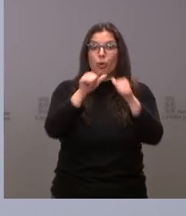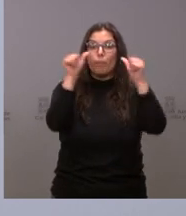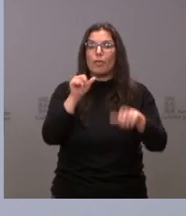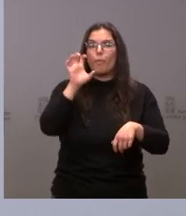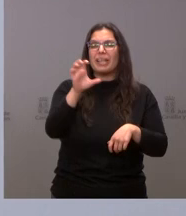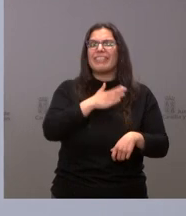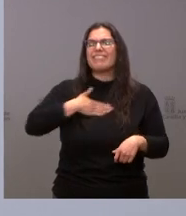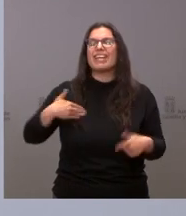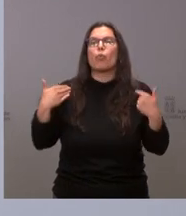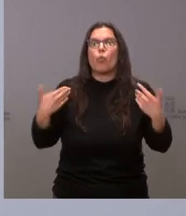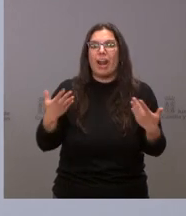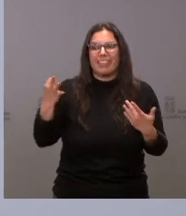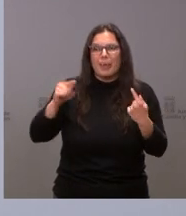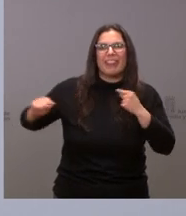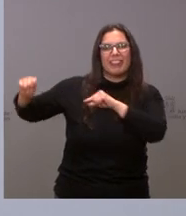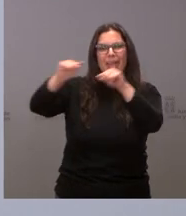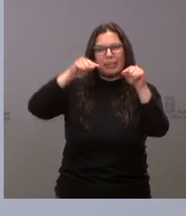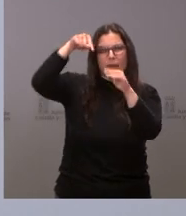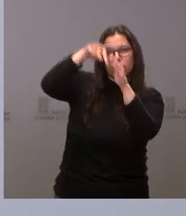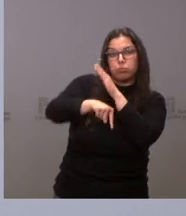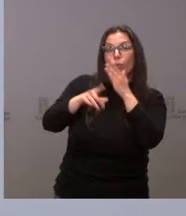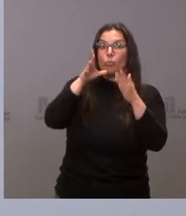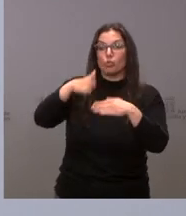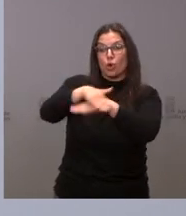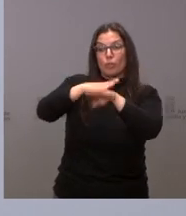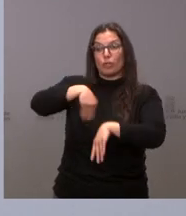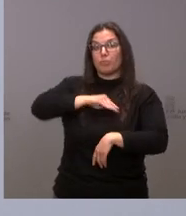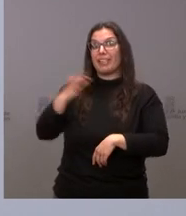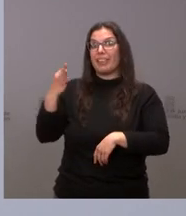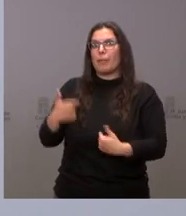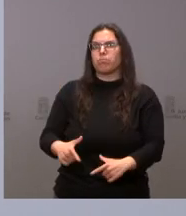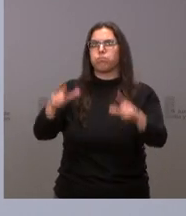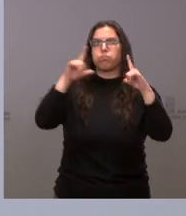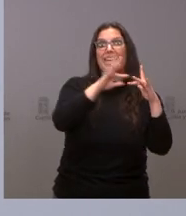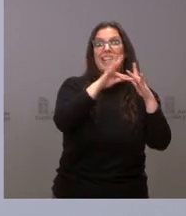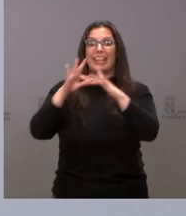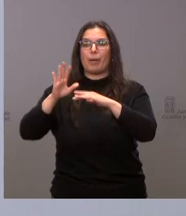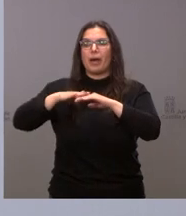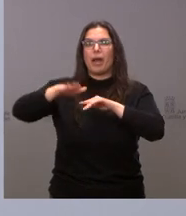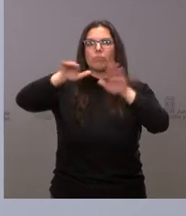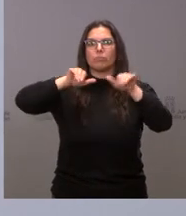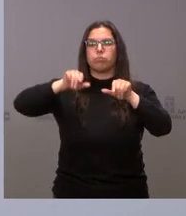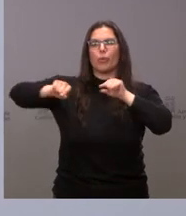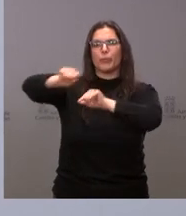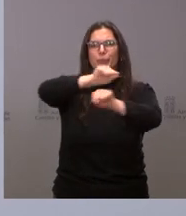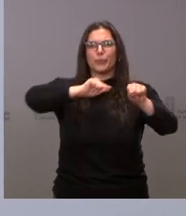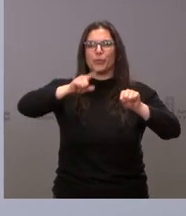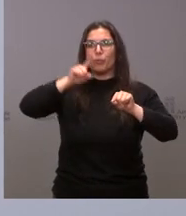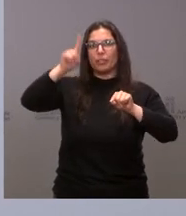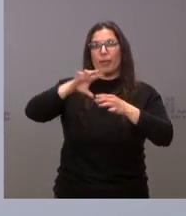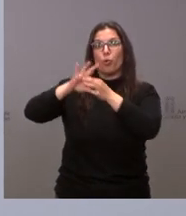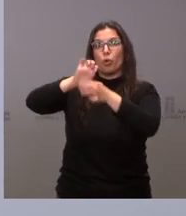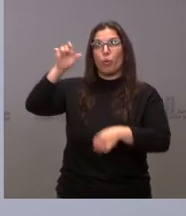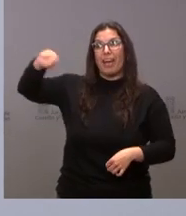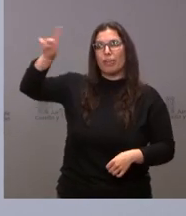queremos y necesitamos que el gobierno de España lidere este debate y lo lidere ante la Unión Europea que también tiene que hacer un